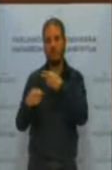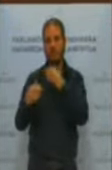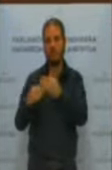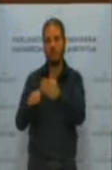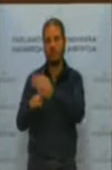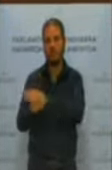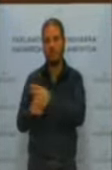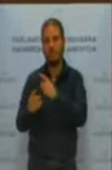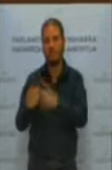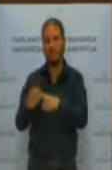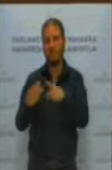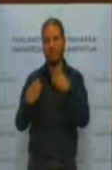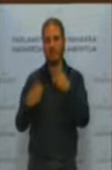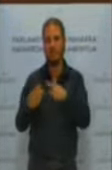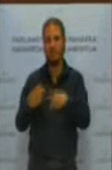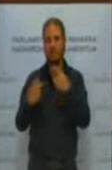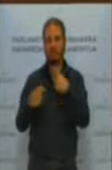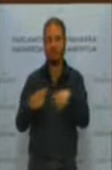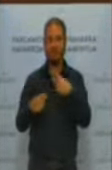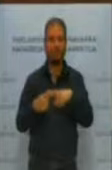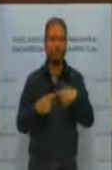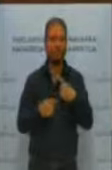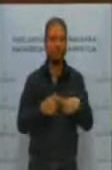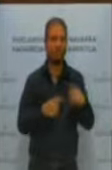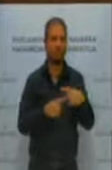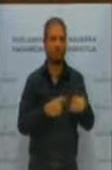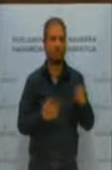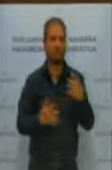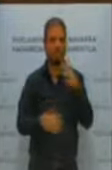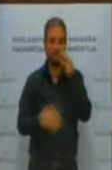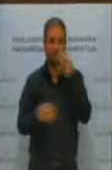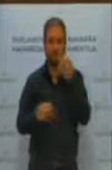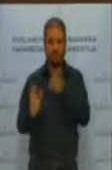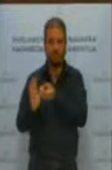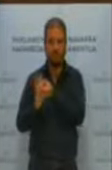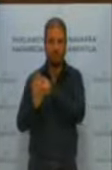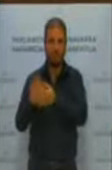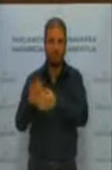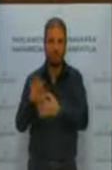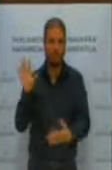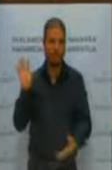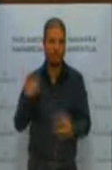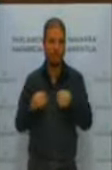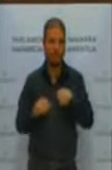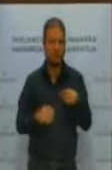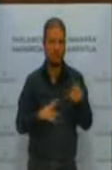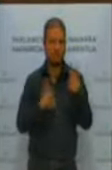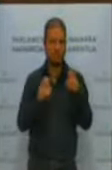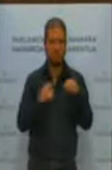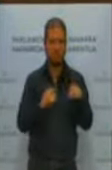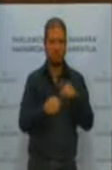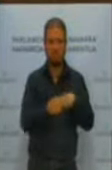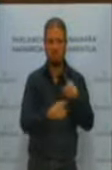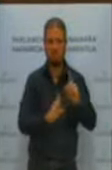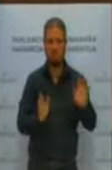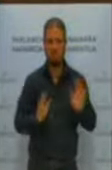de, bueno, de miles de cosas que realmente no tienen que ver con la moción, yo no voy a entrar en este tipo de cuestiones.